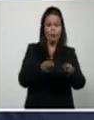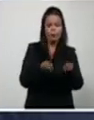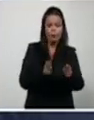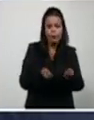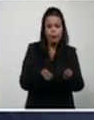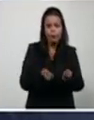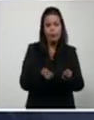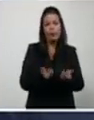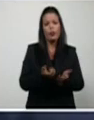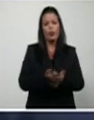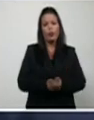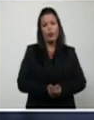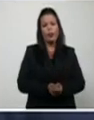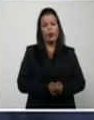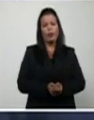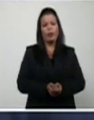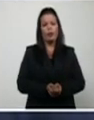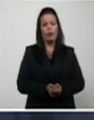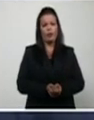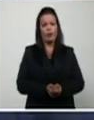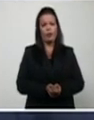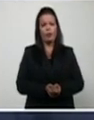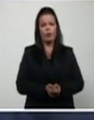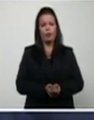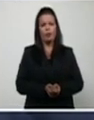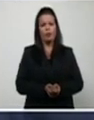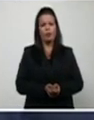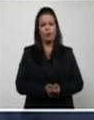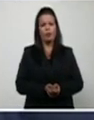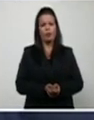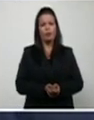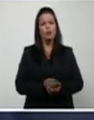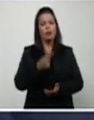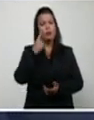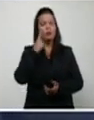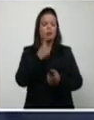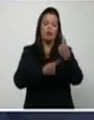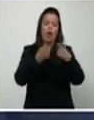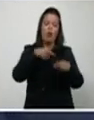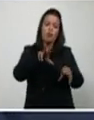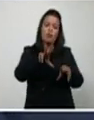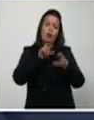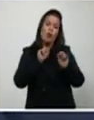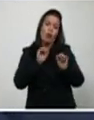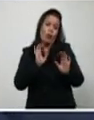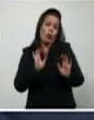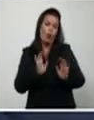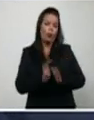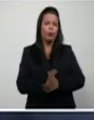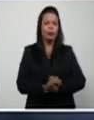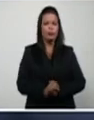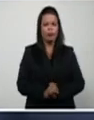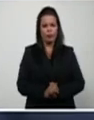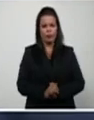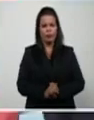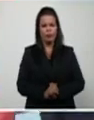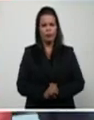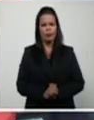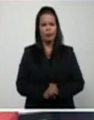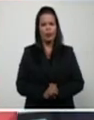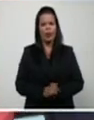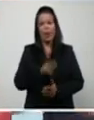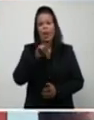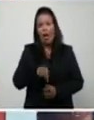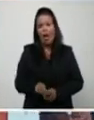lleva adentro, pues va rompiendo los esquemas tradicionales y se burla de todo.